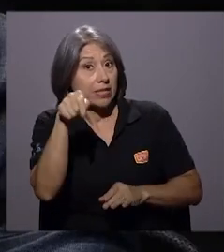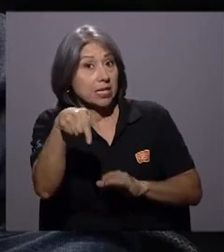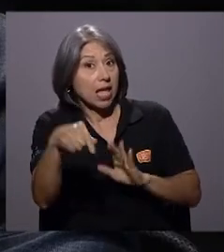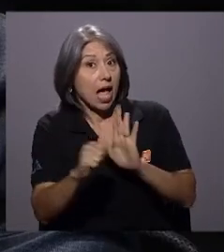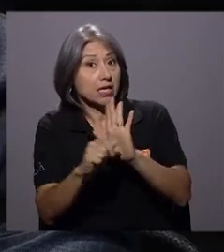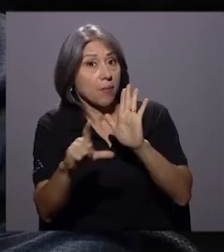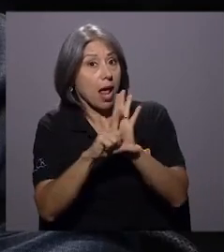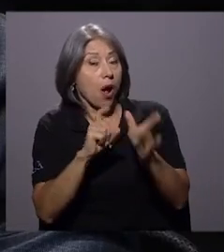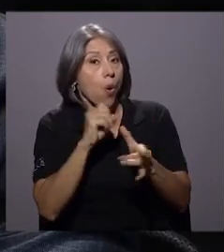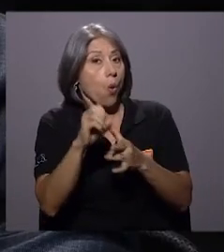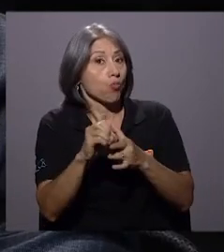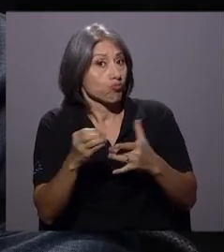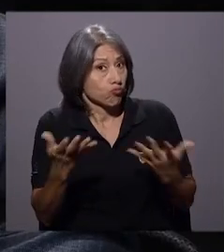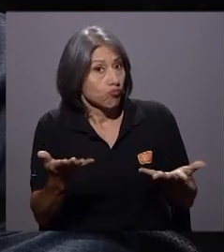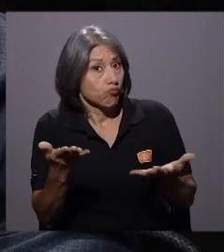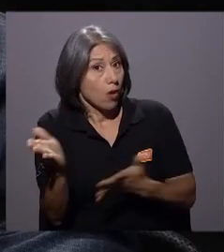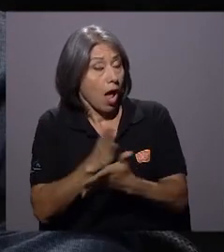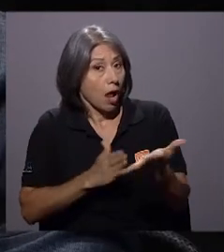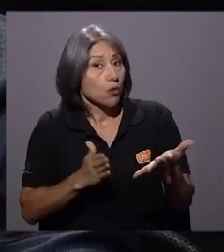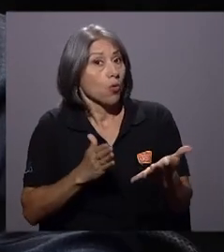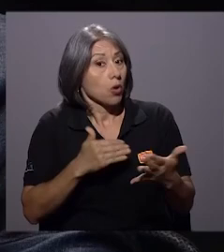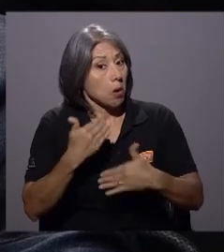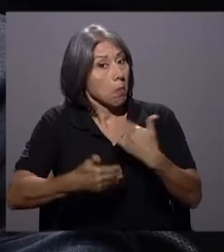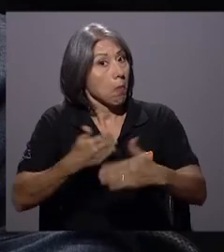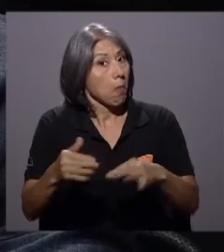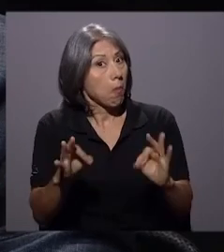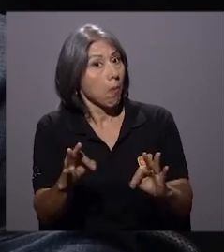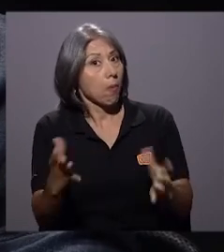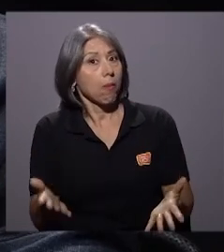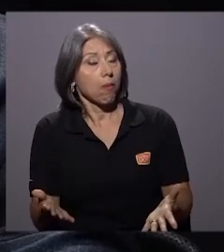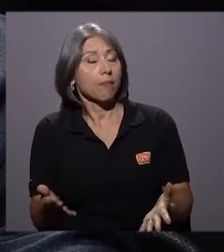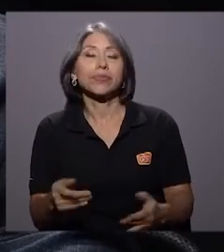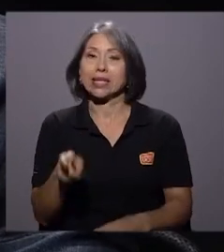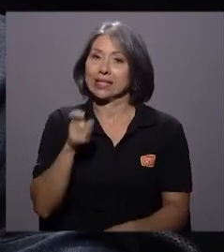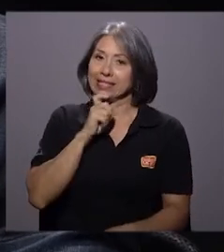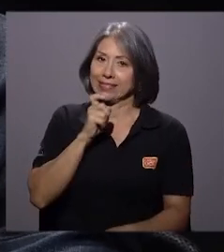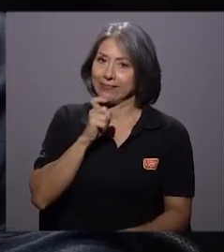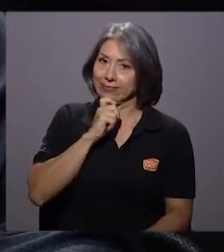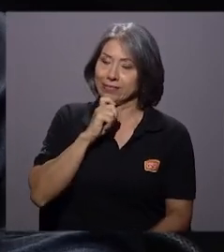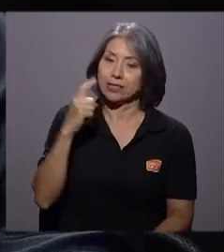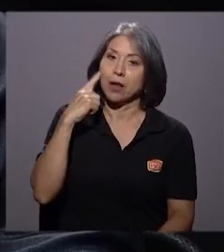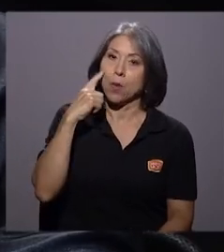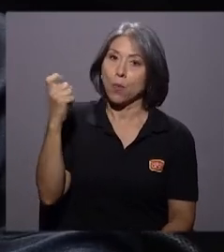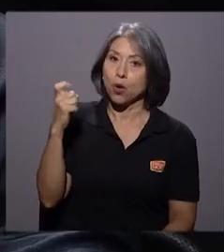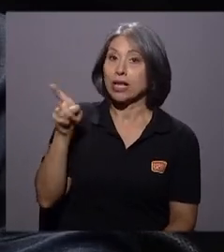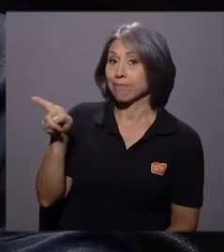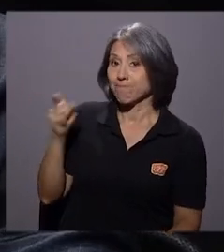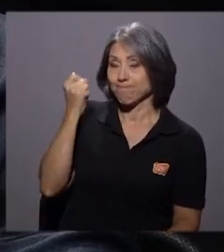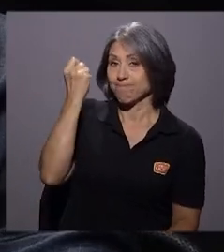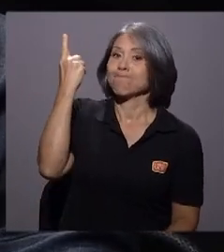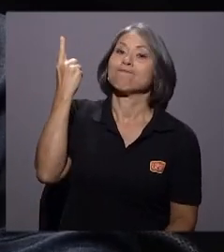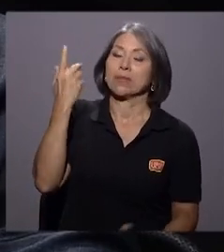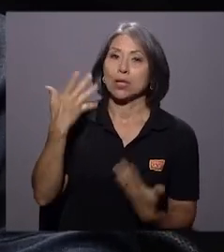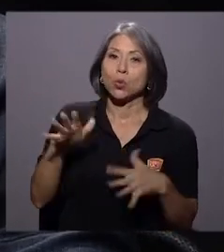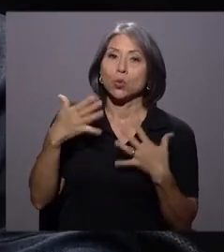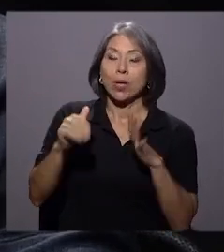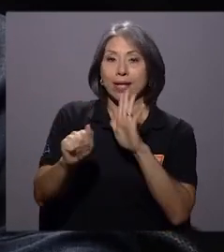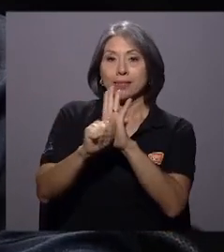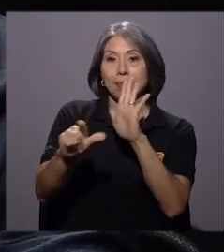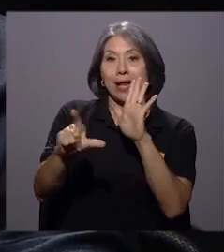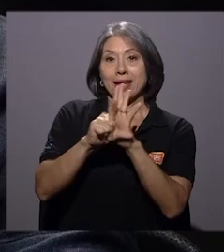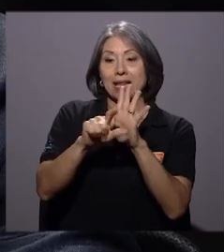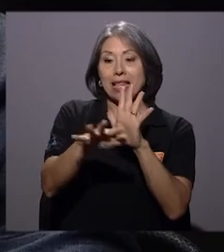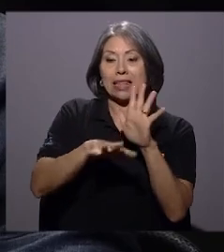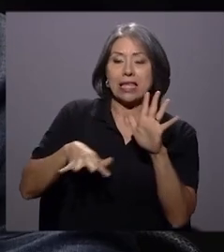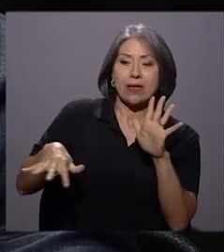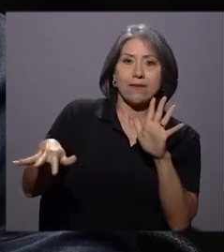verdaderamente fue algo que caminó sobre ruedas? Bueno, fue muy difícil porque como usted comprenderá la composición de la asamblea legislativa actual